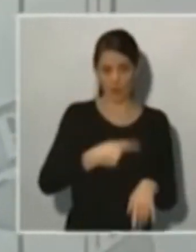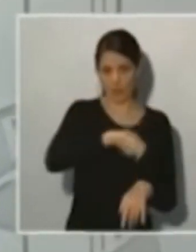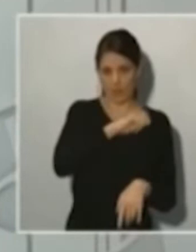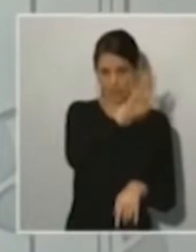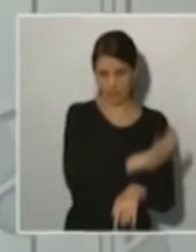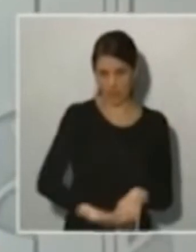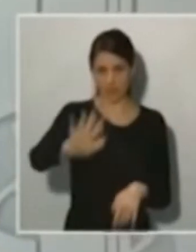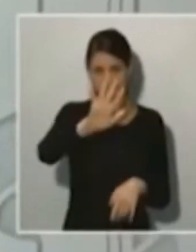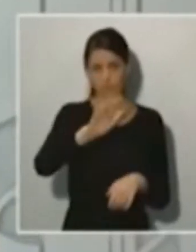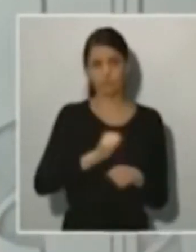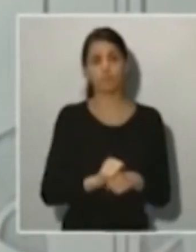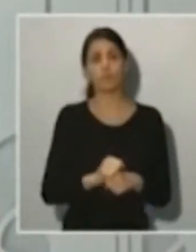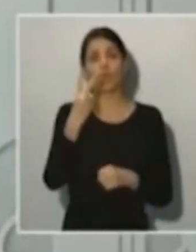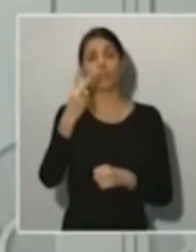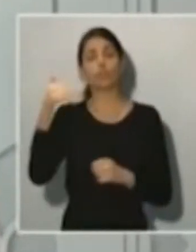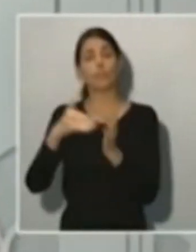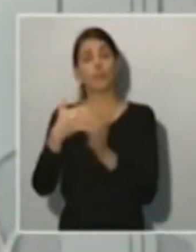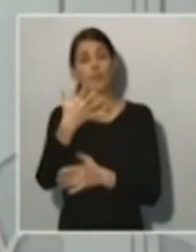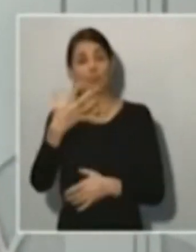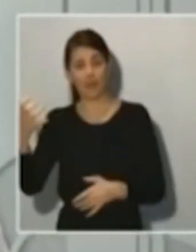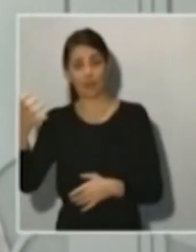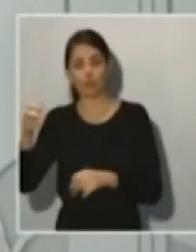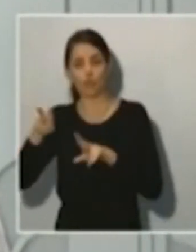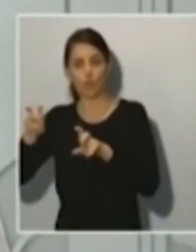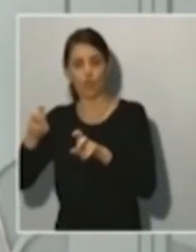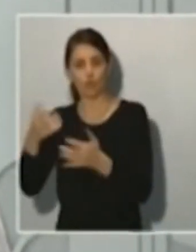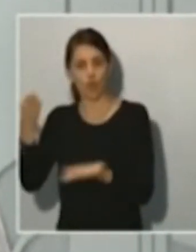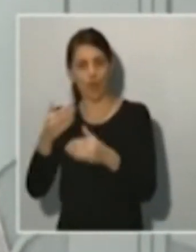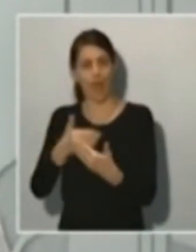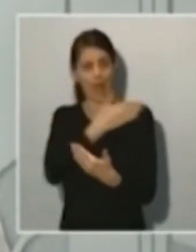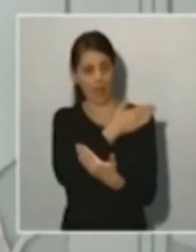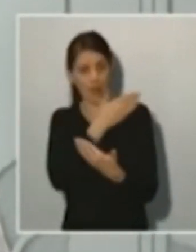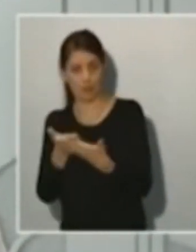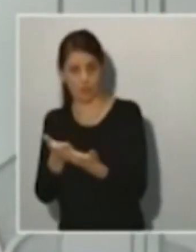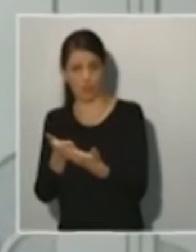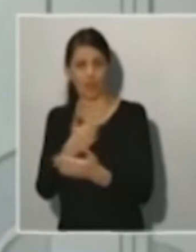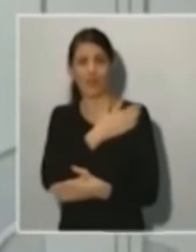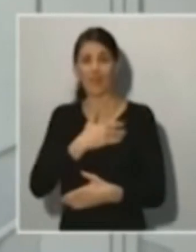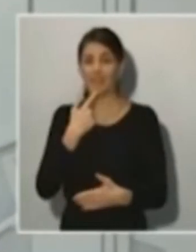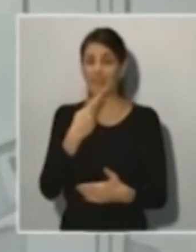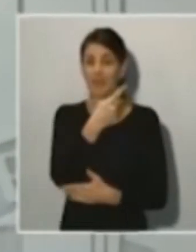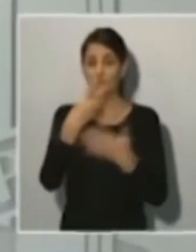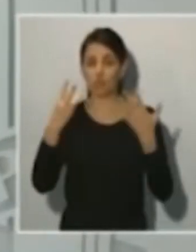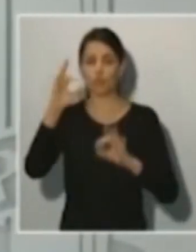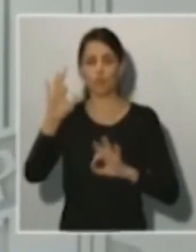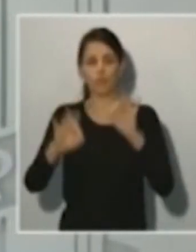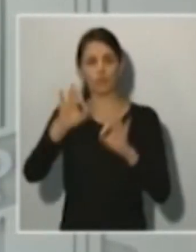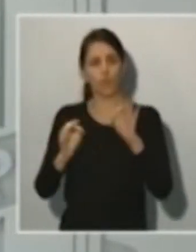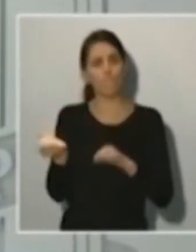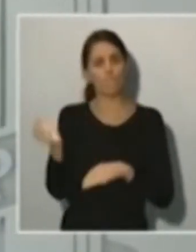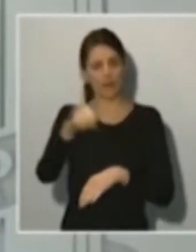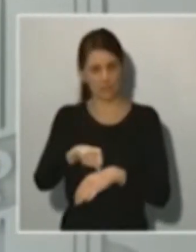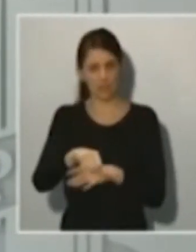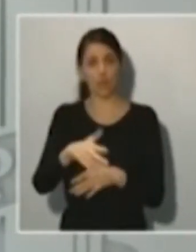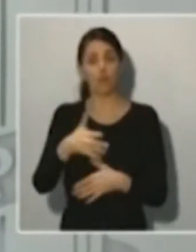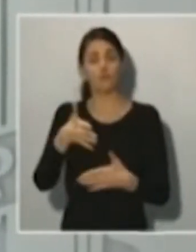.538 nuevos respecto a ayer. Esto implica un 18% de incremento que viene en la línea de lo que observamos